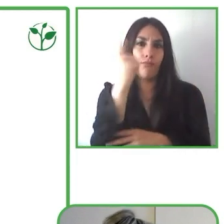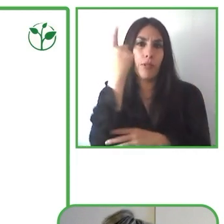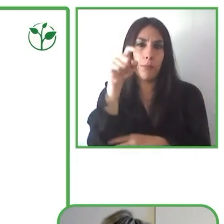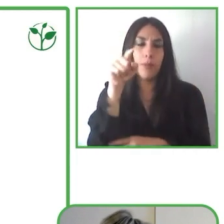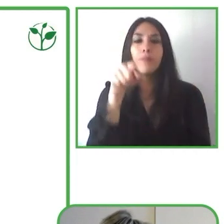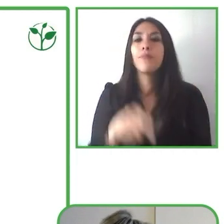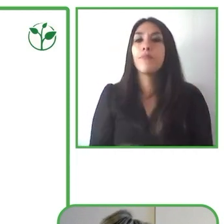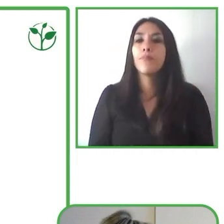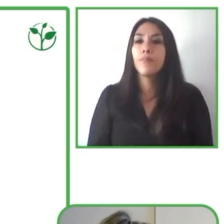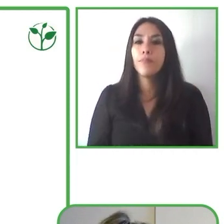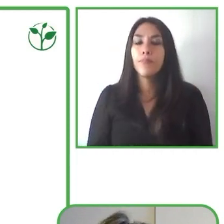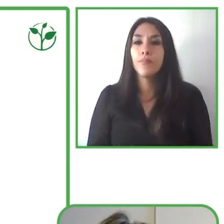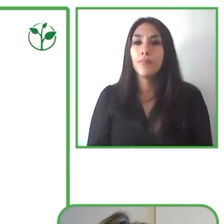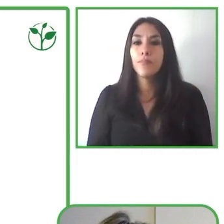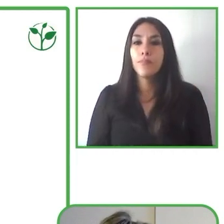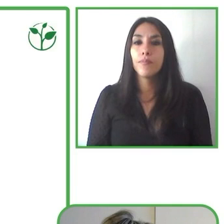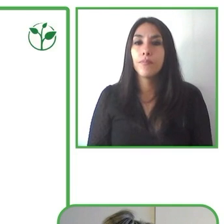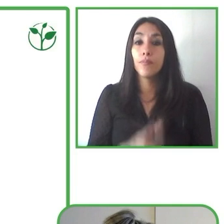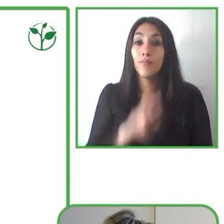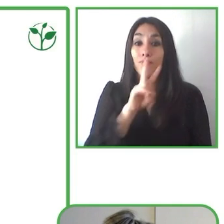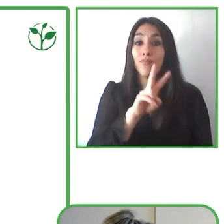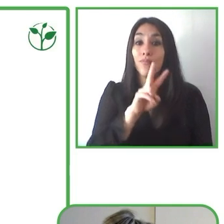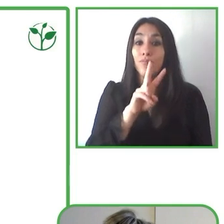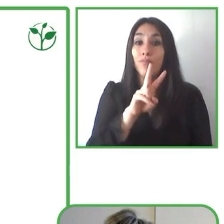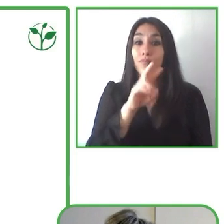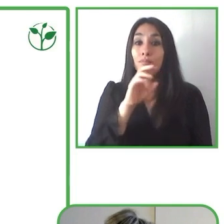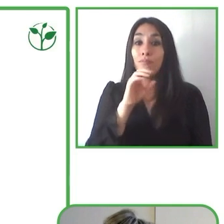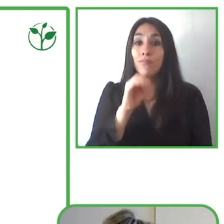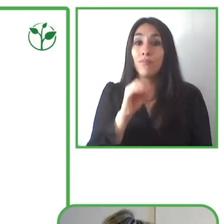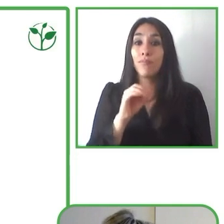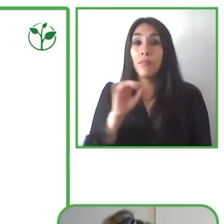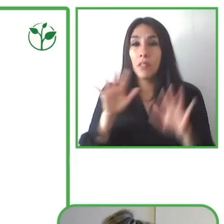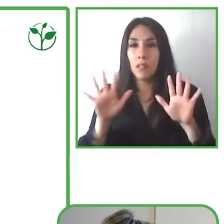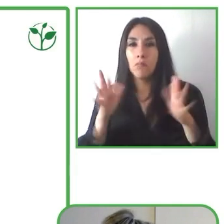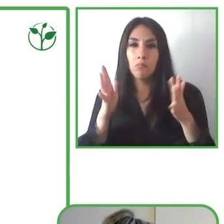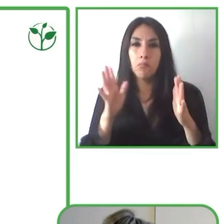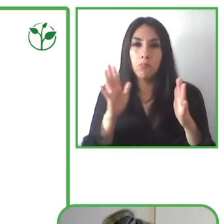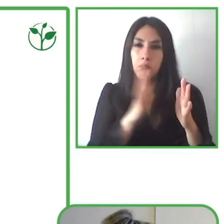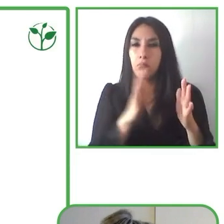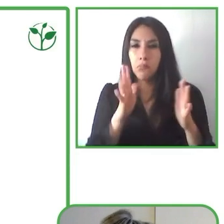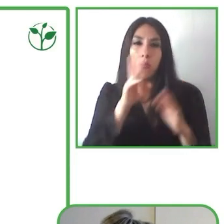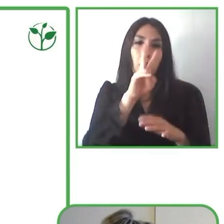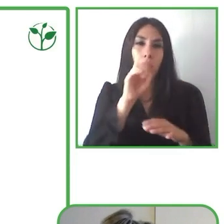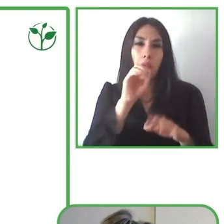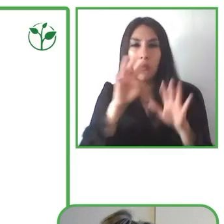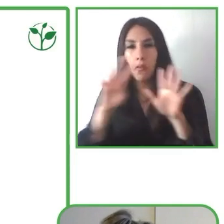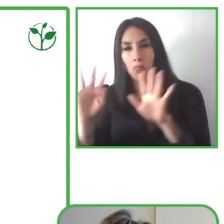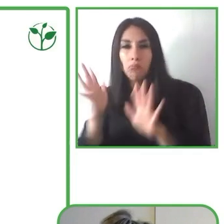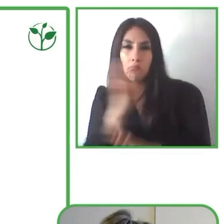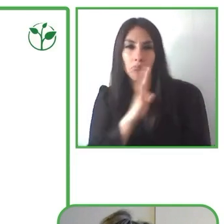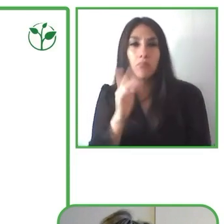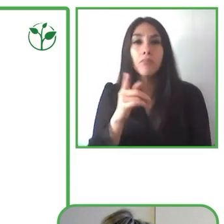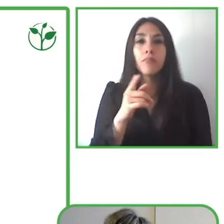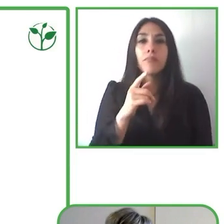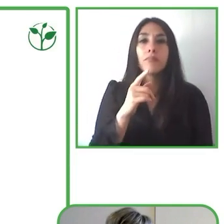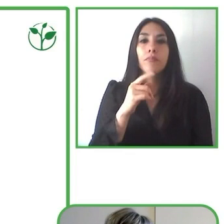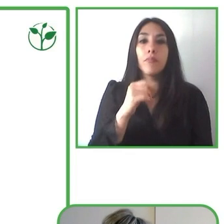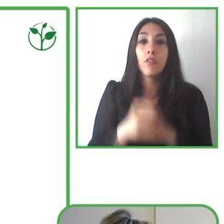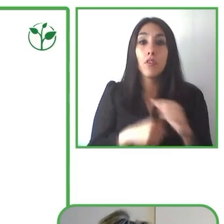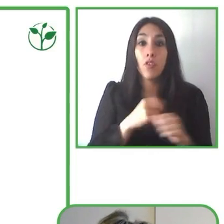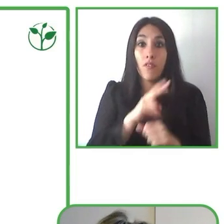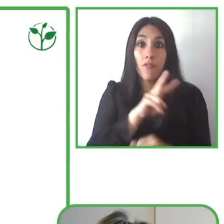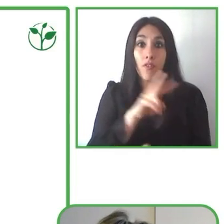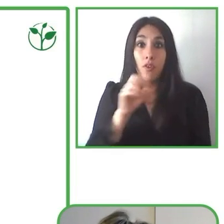En enero de 2020, una campaña en los medios de comunicación impulsó las descargas de Benká